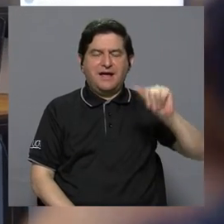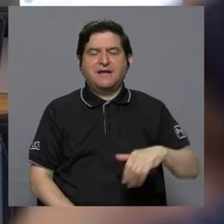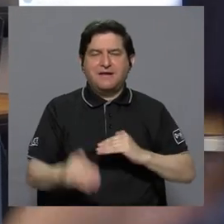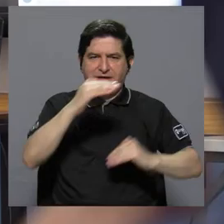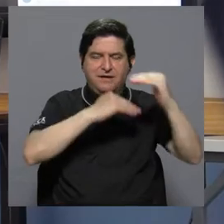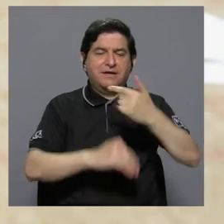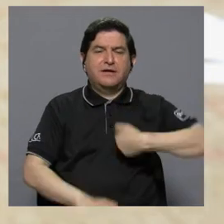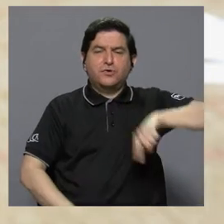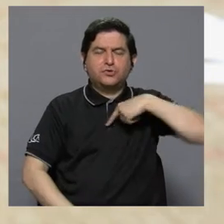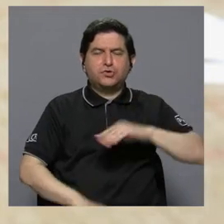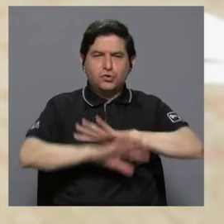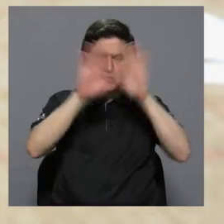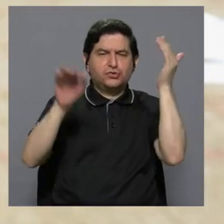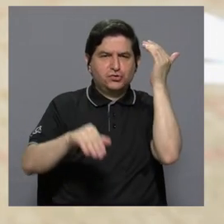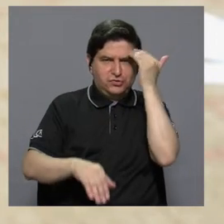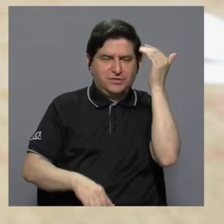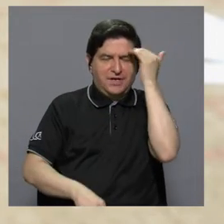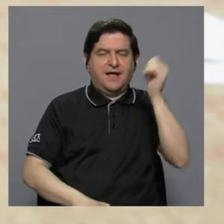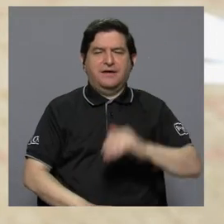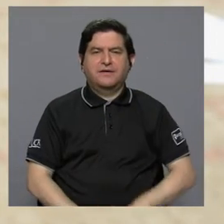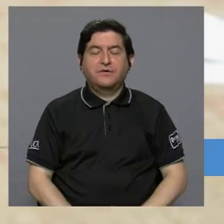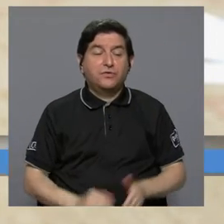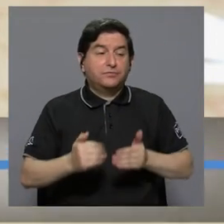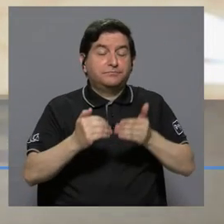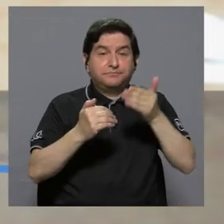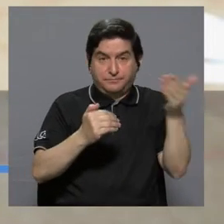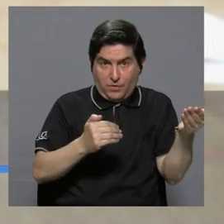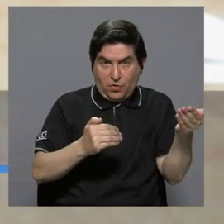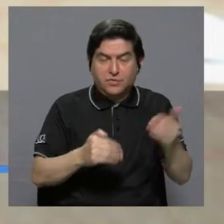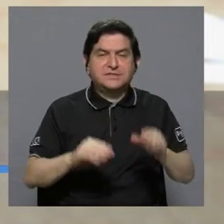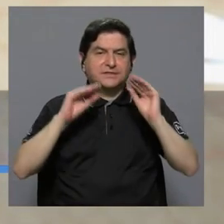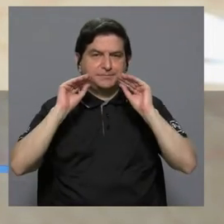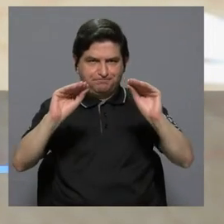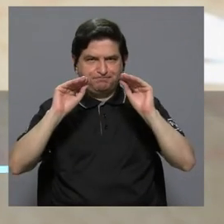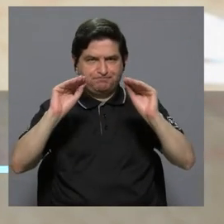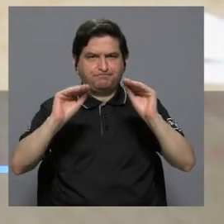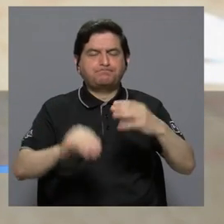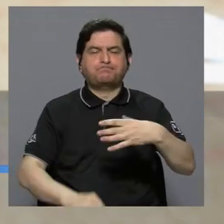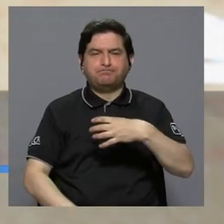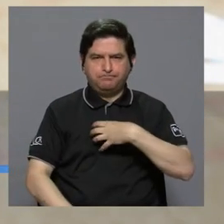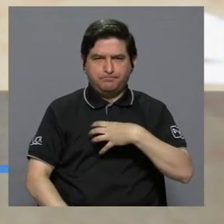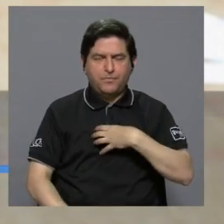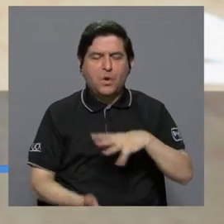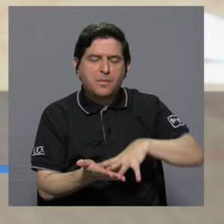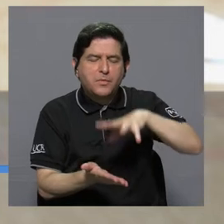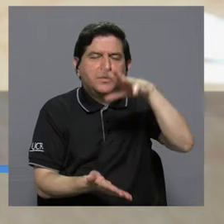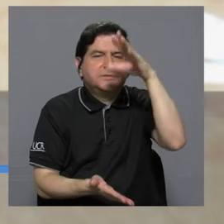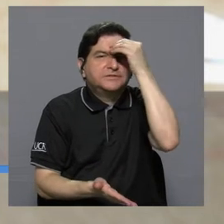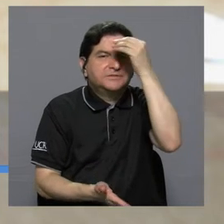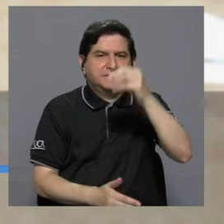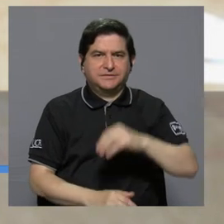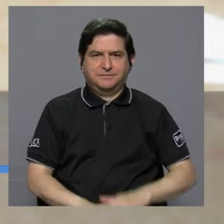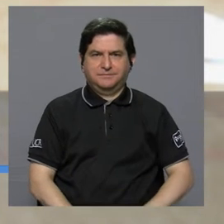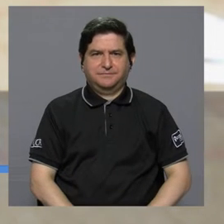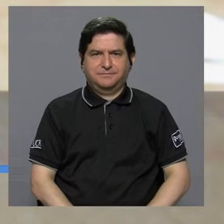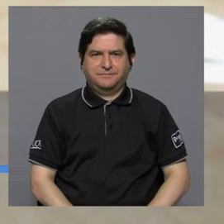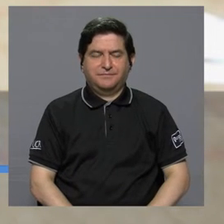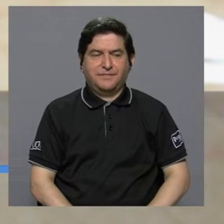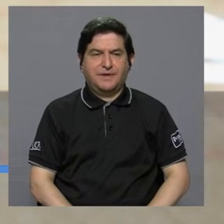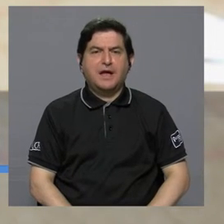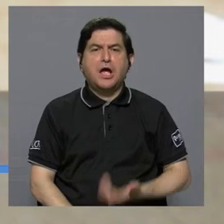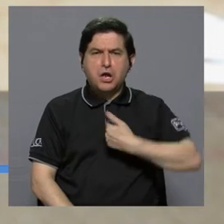facultad. Tenemos muy claro que hay elementos educativos propiamente de aprendizaje